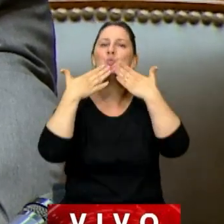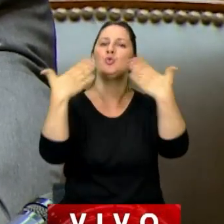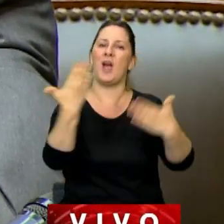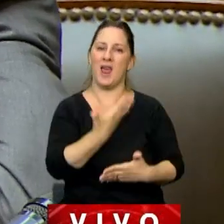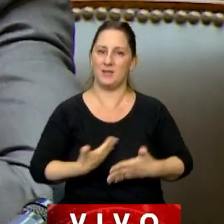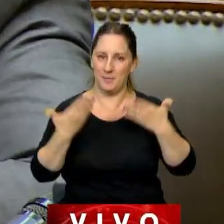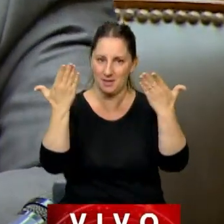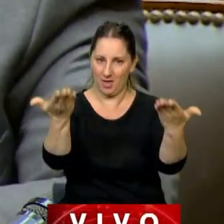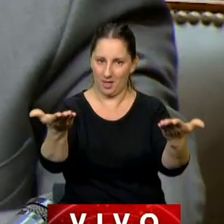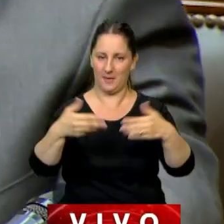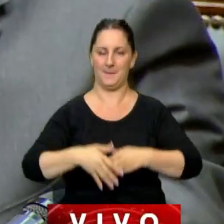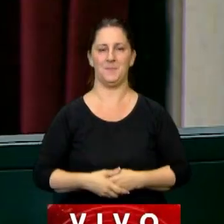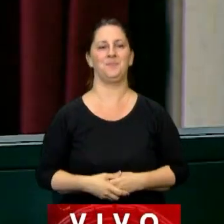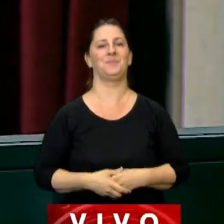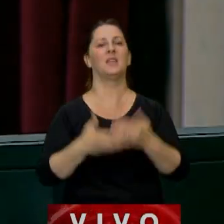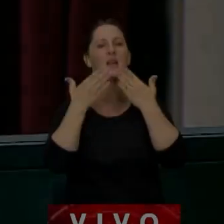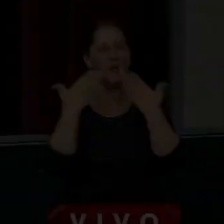Presidente. Gracias, diputado Esper. diputado Esper.